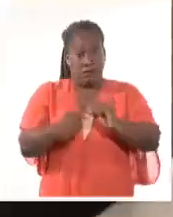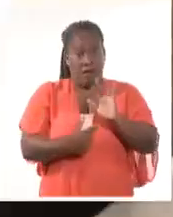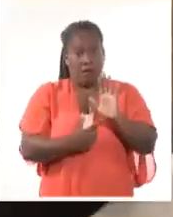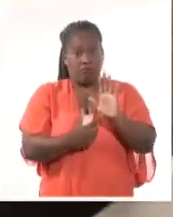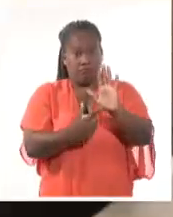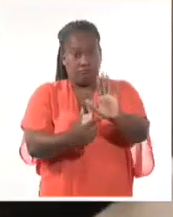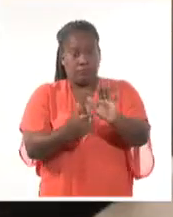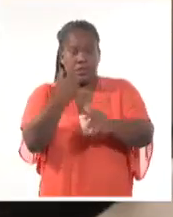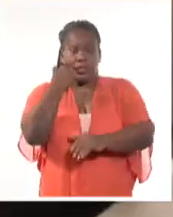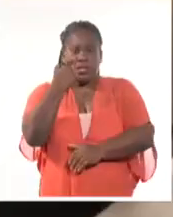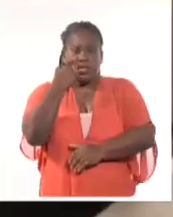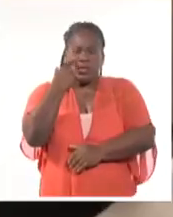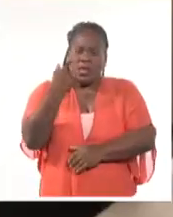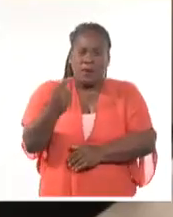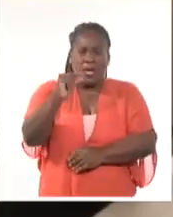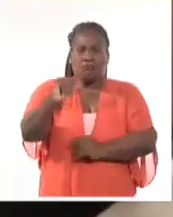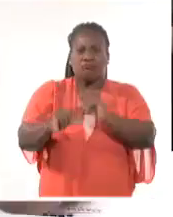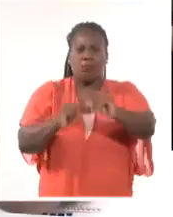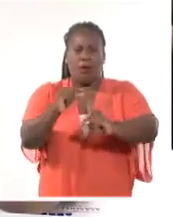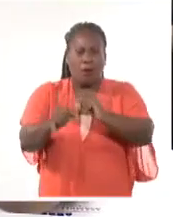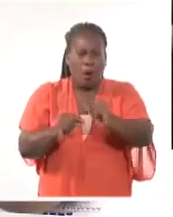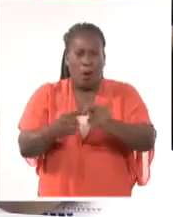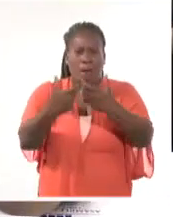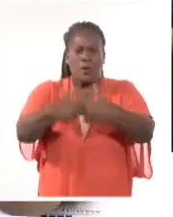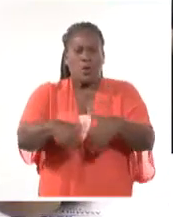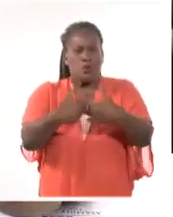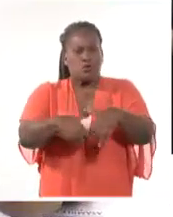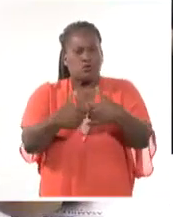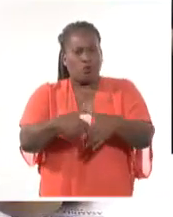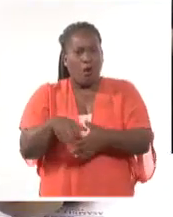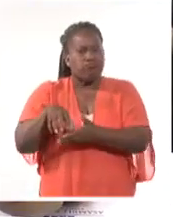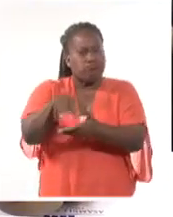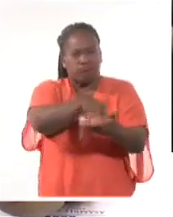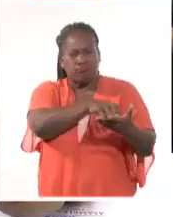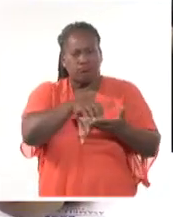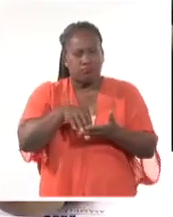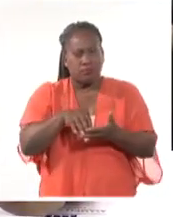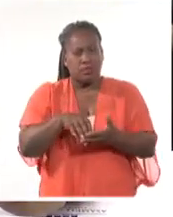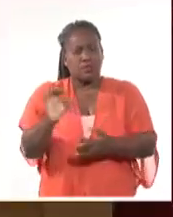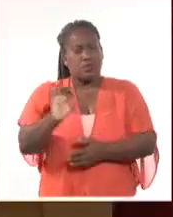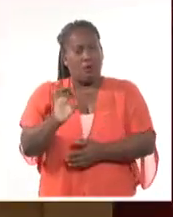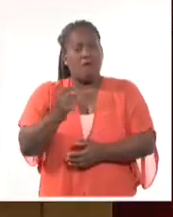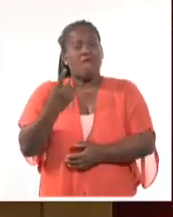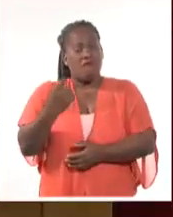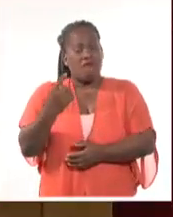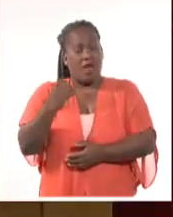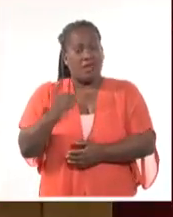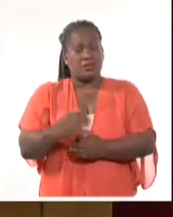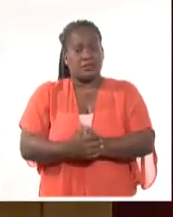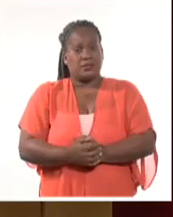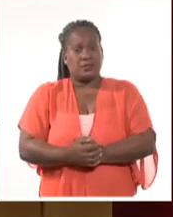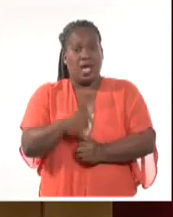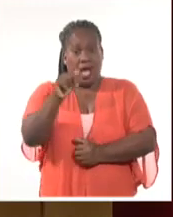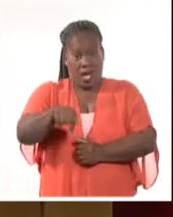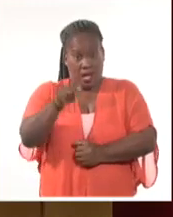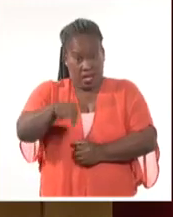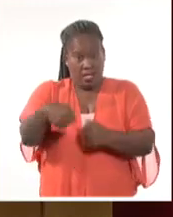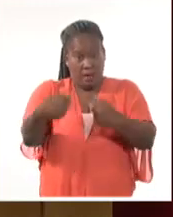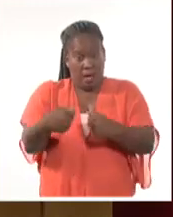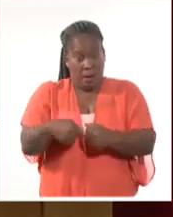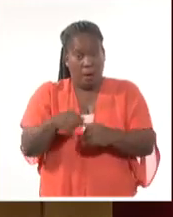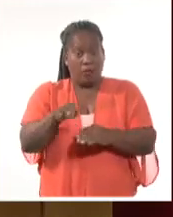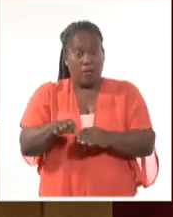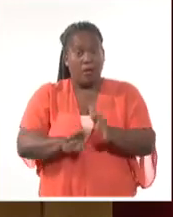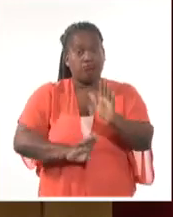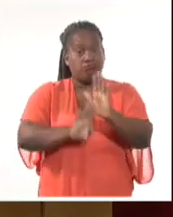discreta reanimación de los sectores productivos, aunque aún no supera el decrecimiento. Aquí la tarea es crecer sin